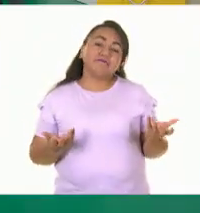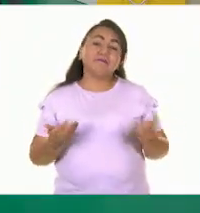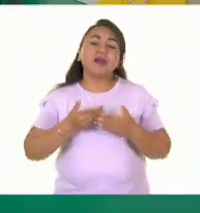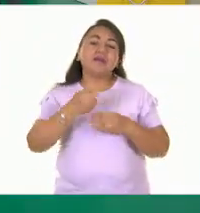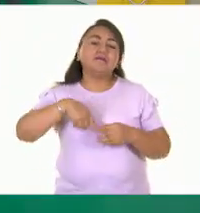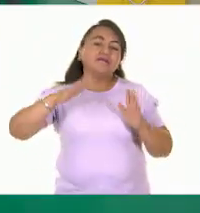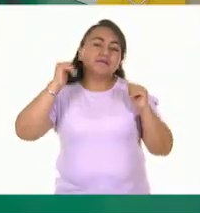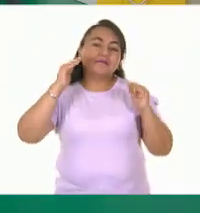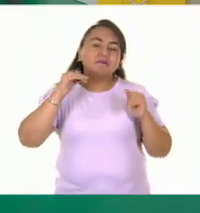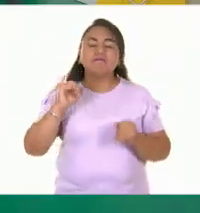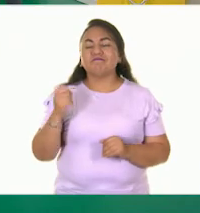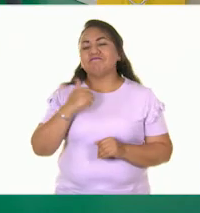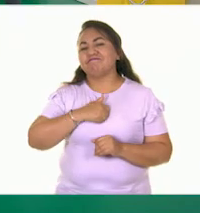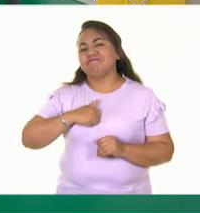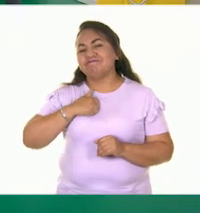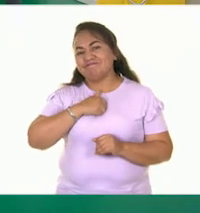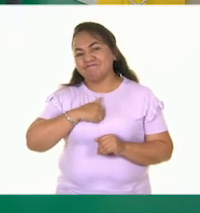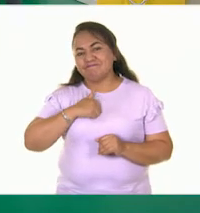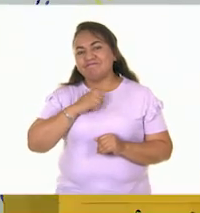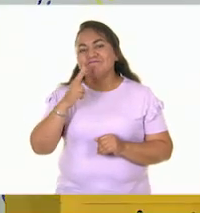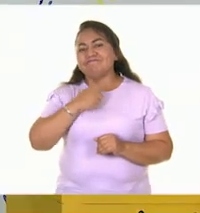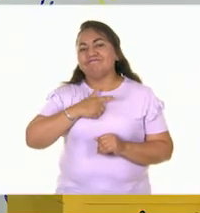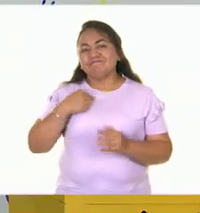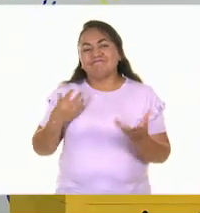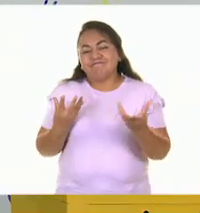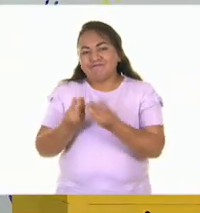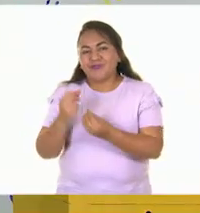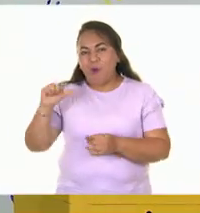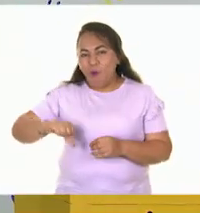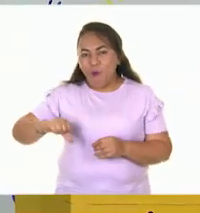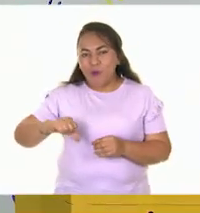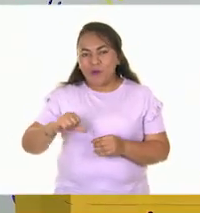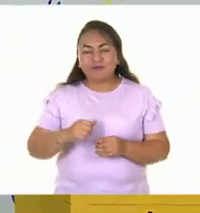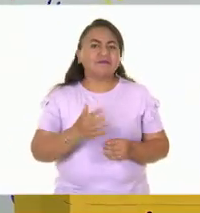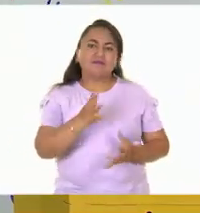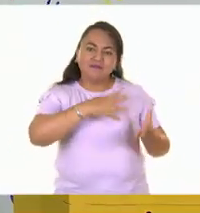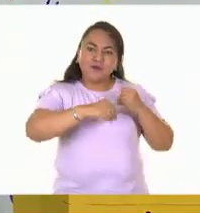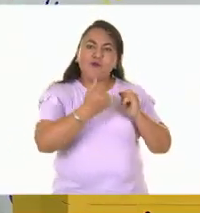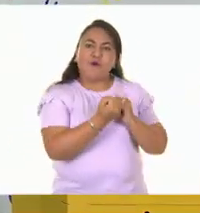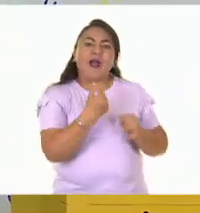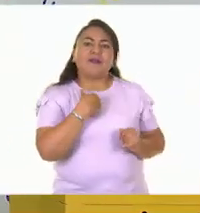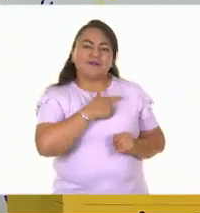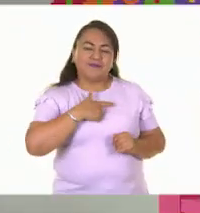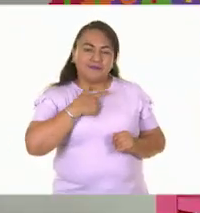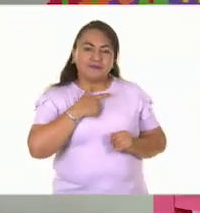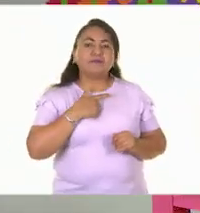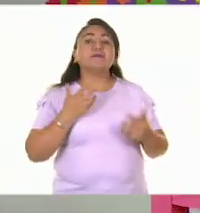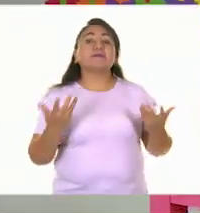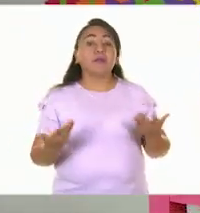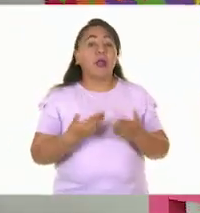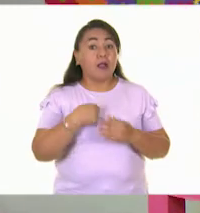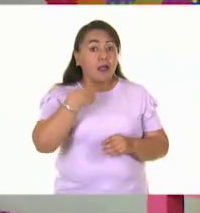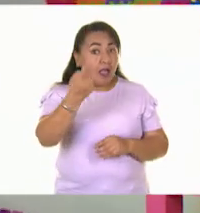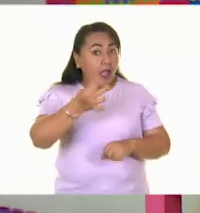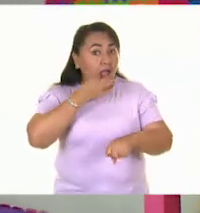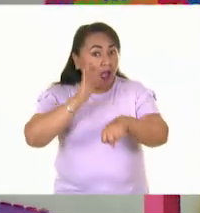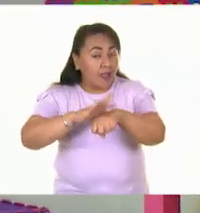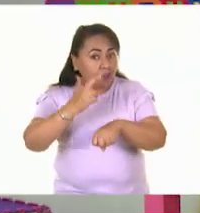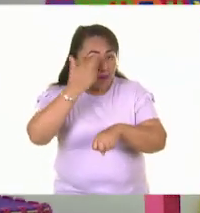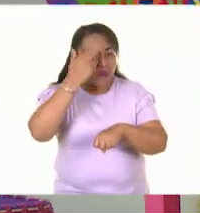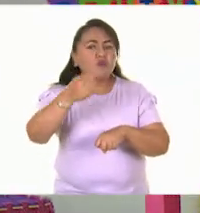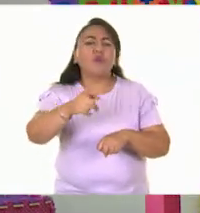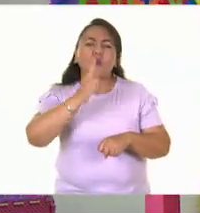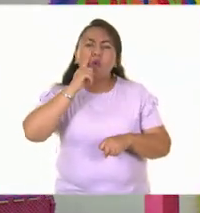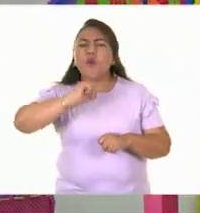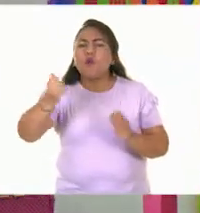despedirnos, maestra Moni. Qué lástima, pues es un gusto haber estado contigo el día de hoy. Al contrario, el gusto es nuestro. Y bueno, a ti te recuerdo que si te es posible